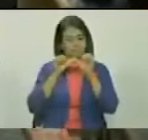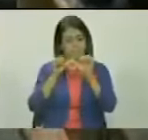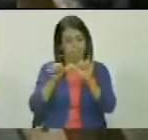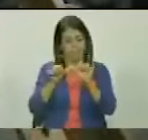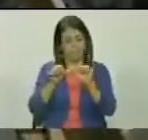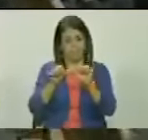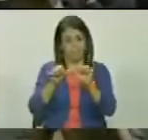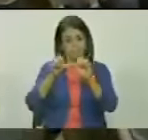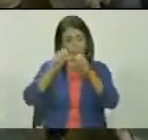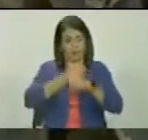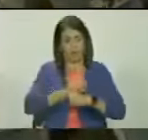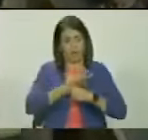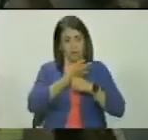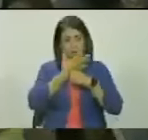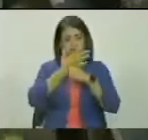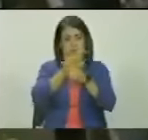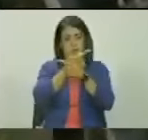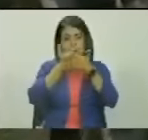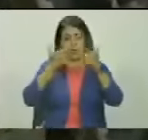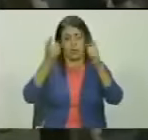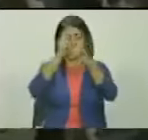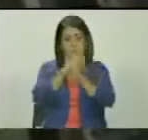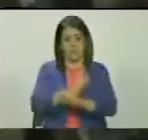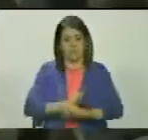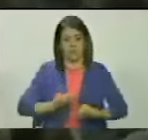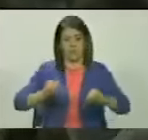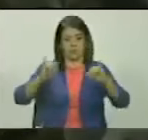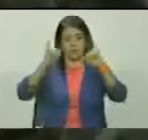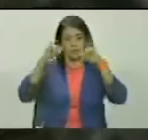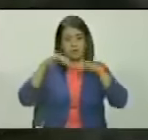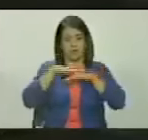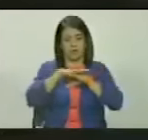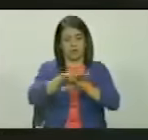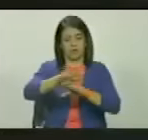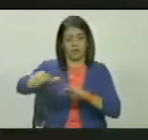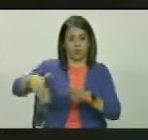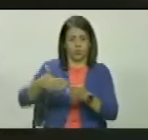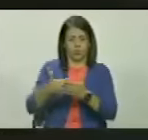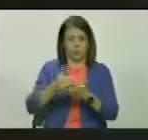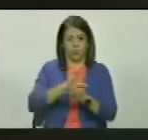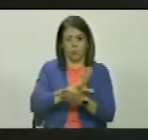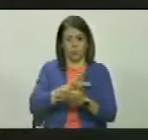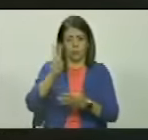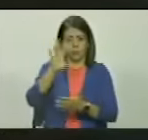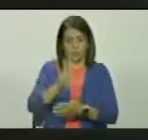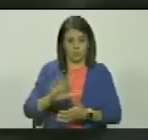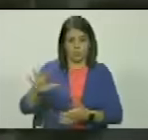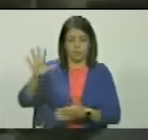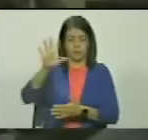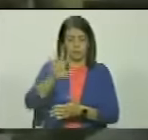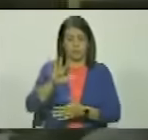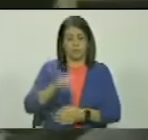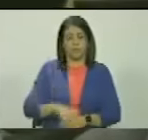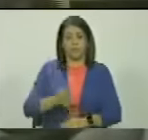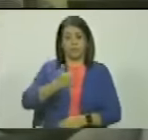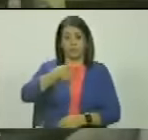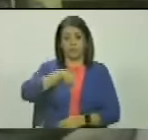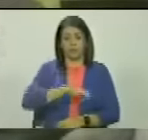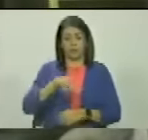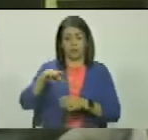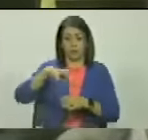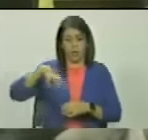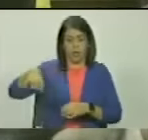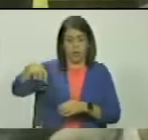las esperanzas libres independientes y de integridad territorial de nuestro sector y de nuestra